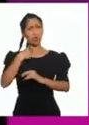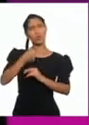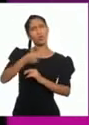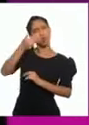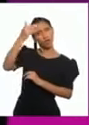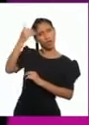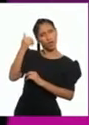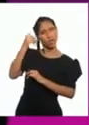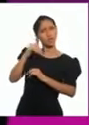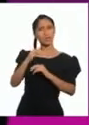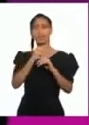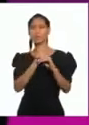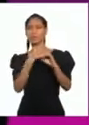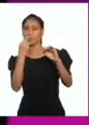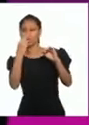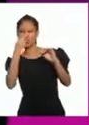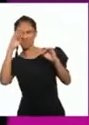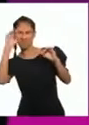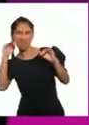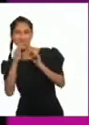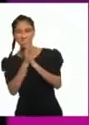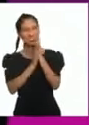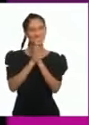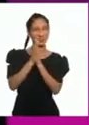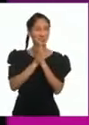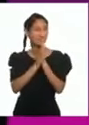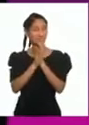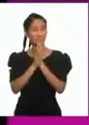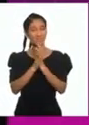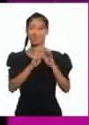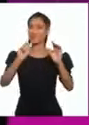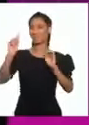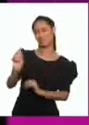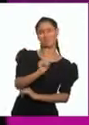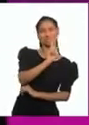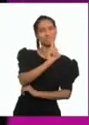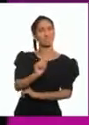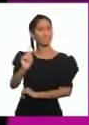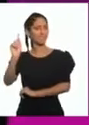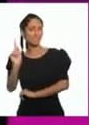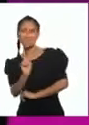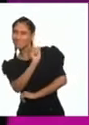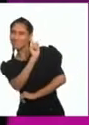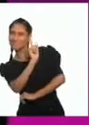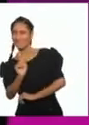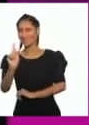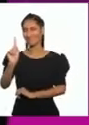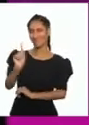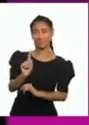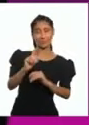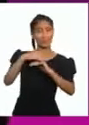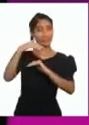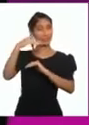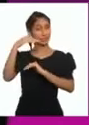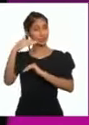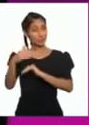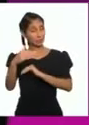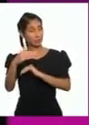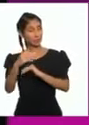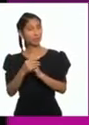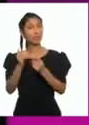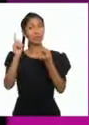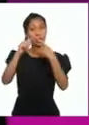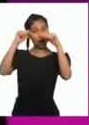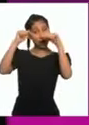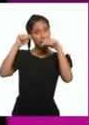era la con mi clarincito, desde muy jovencito, como pastear mis ovejas. Hasta que me hice la edad que